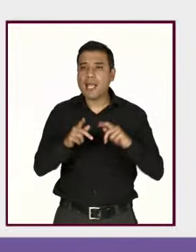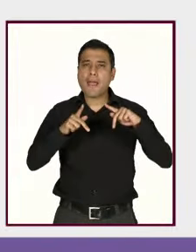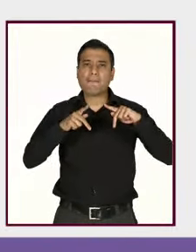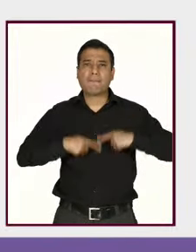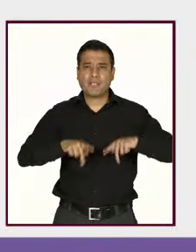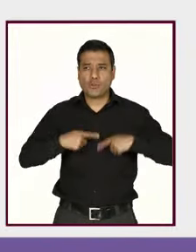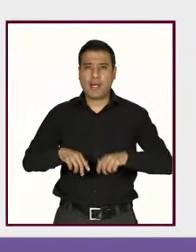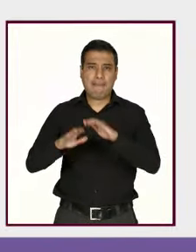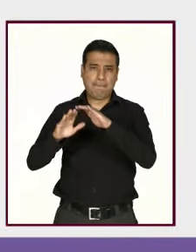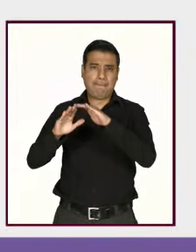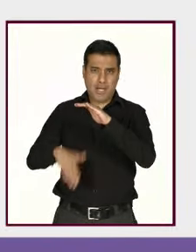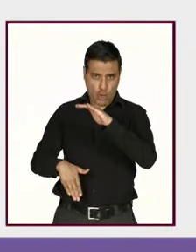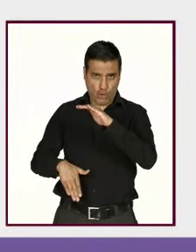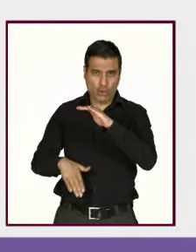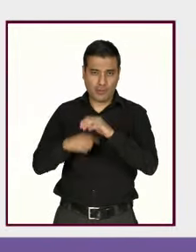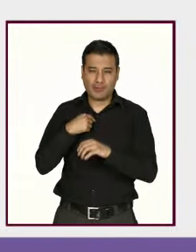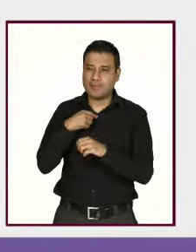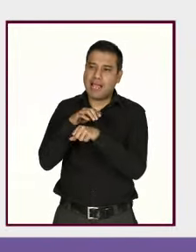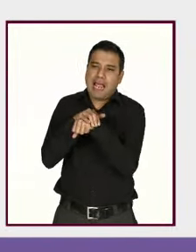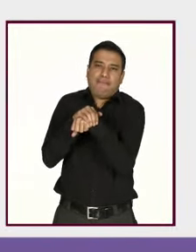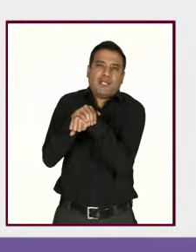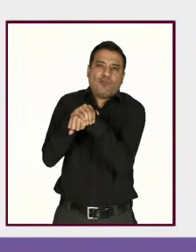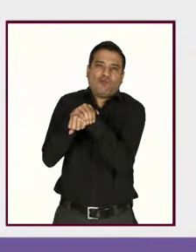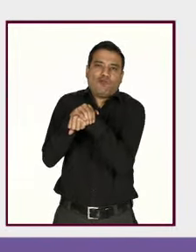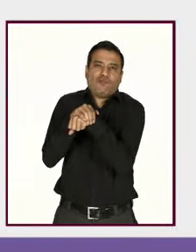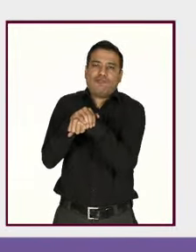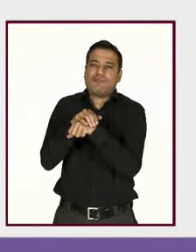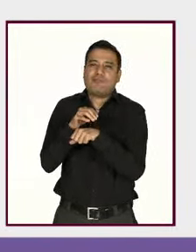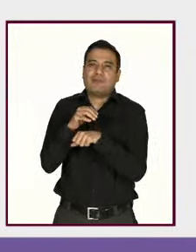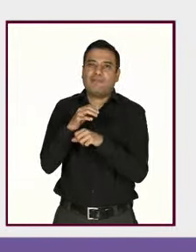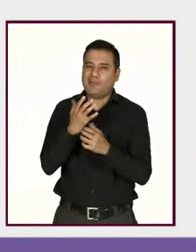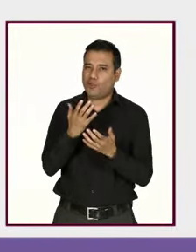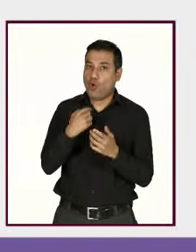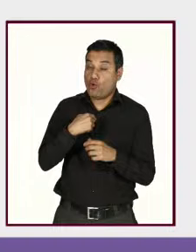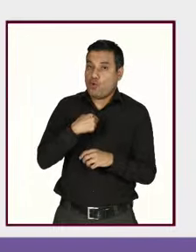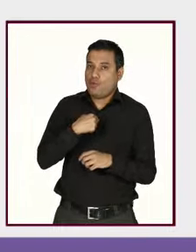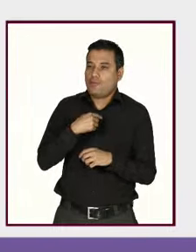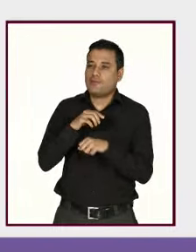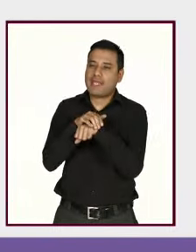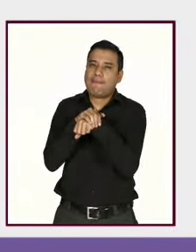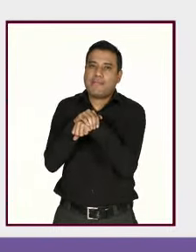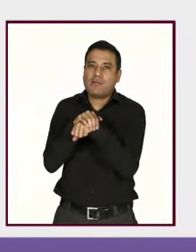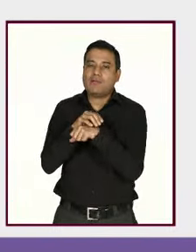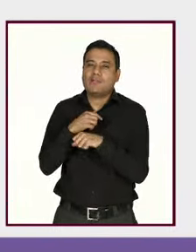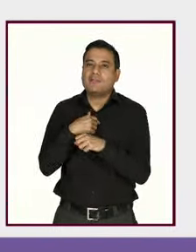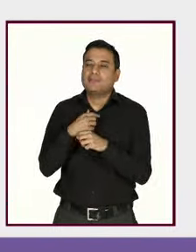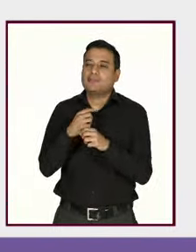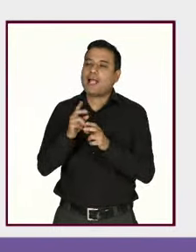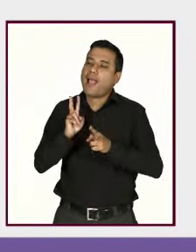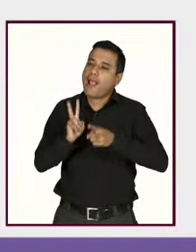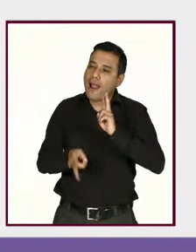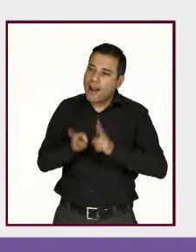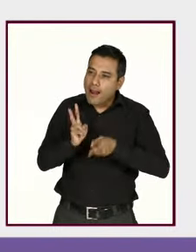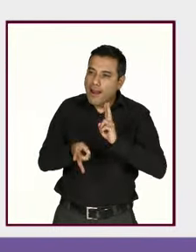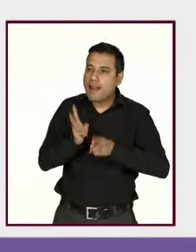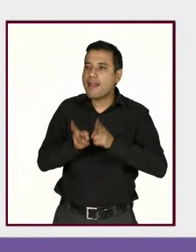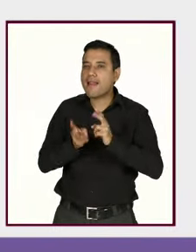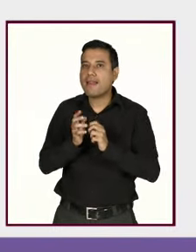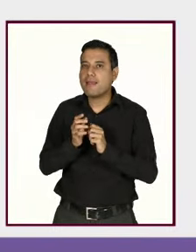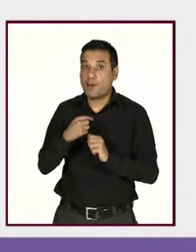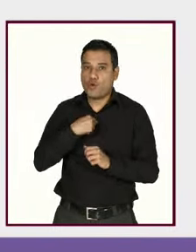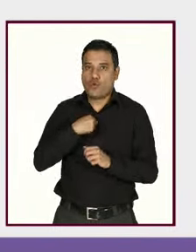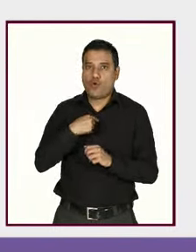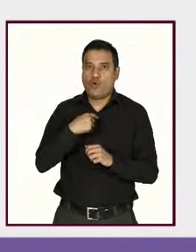menor de edad con falsas expectativas. Expectativas, claro, con una falsa